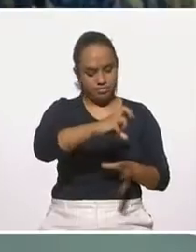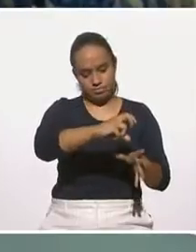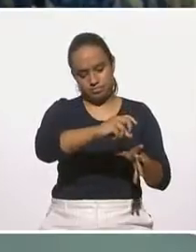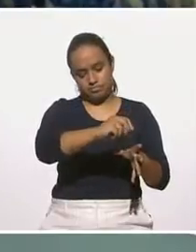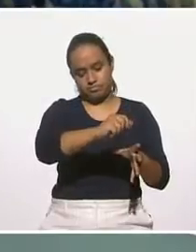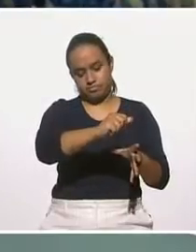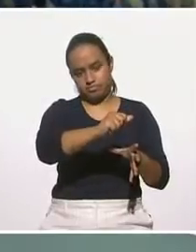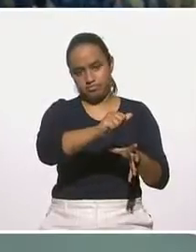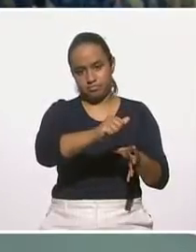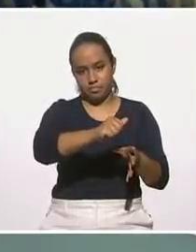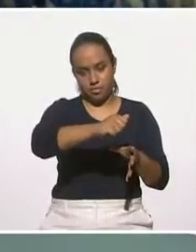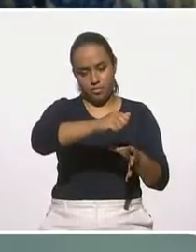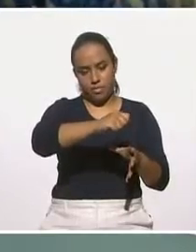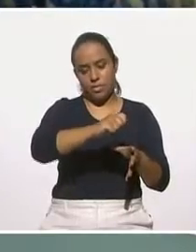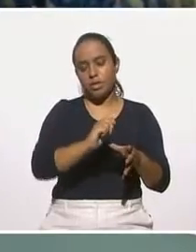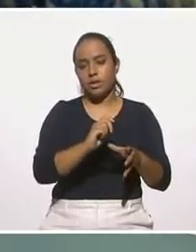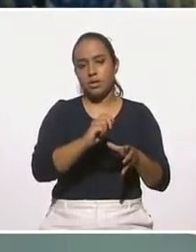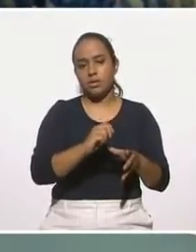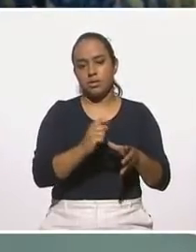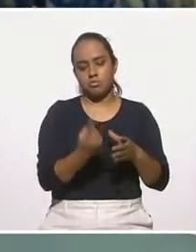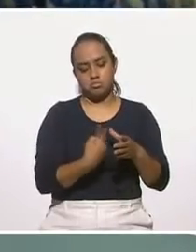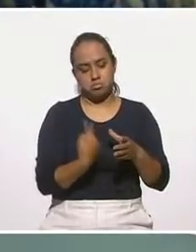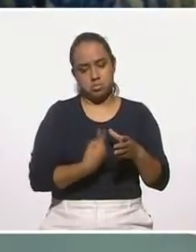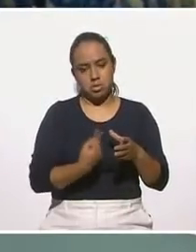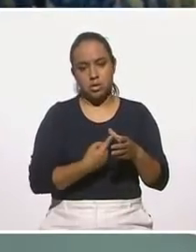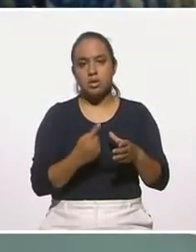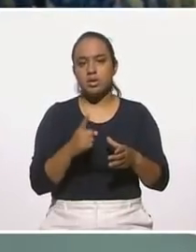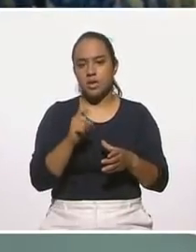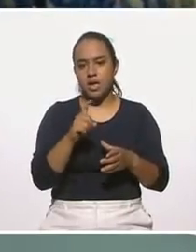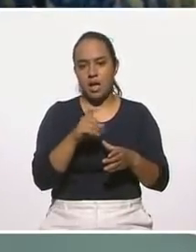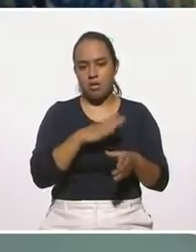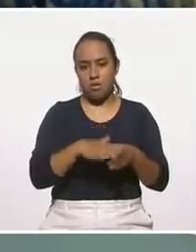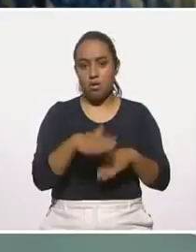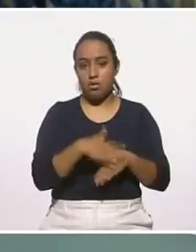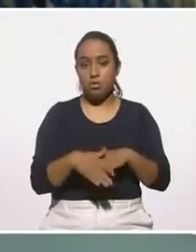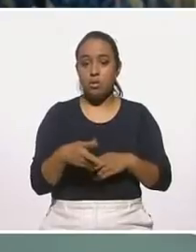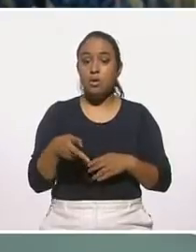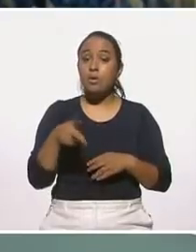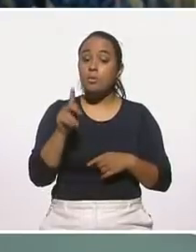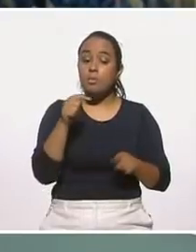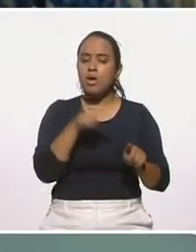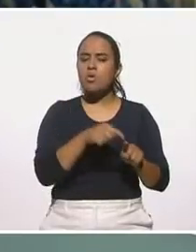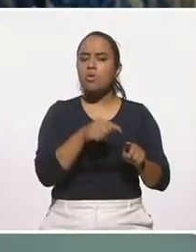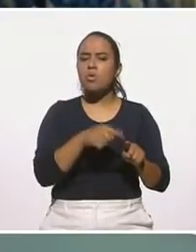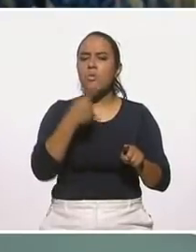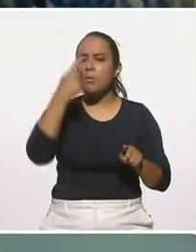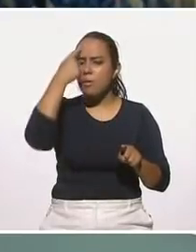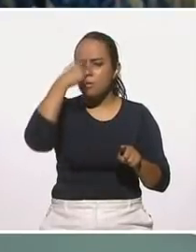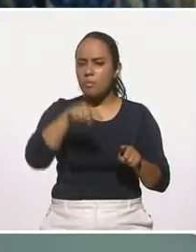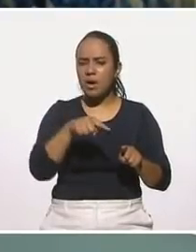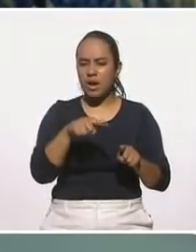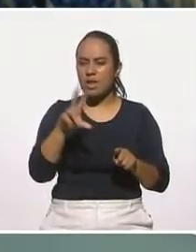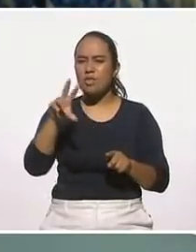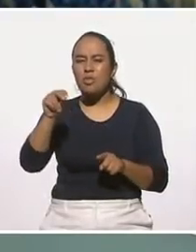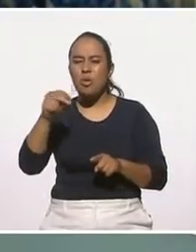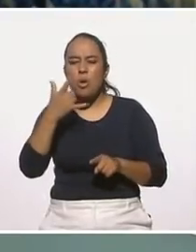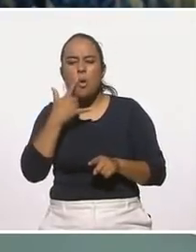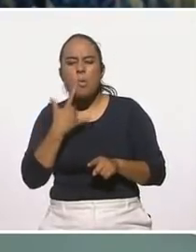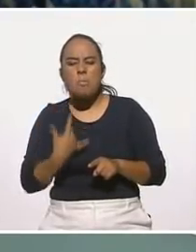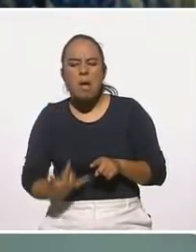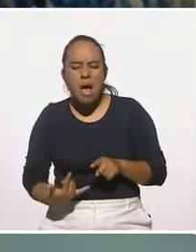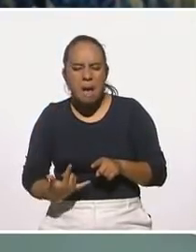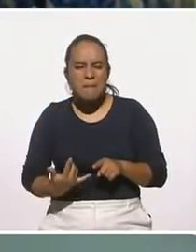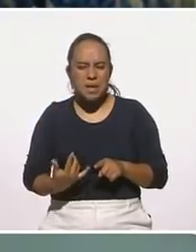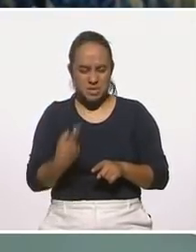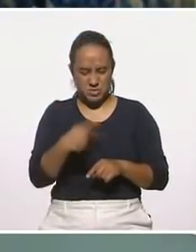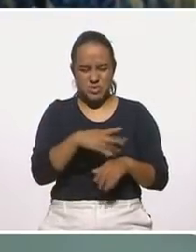y este, y ya está el agua de nopal. Pero el plus de esto para evitar el musílago o